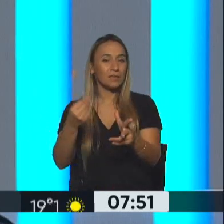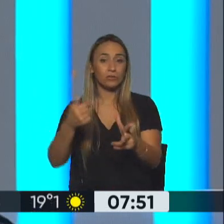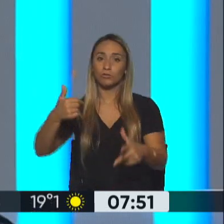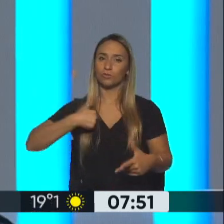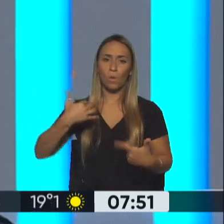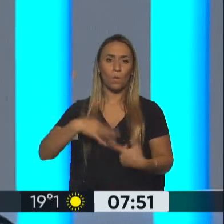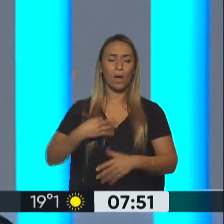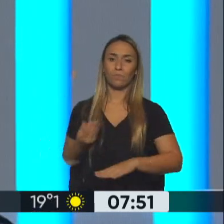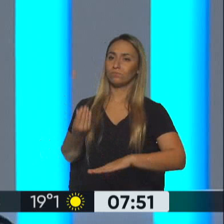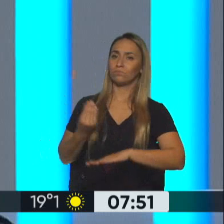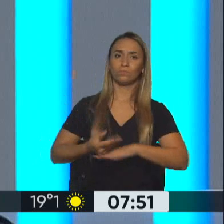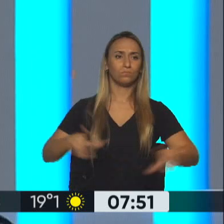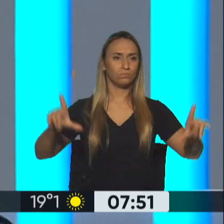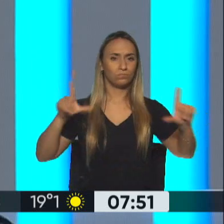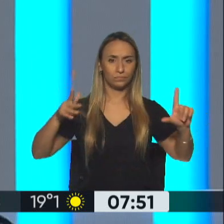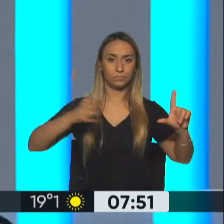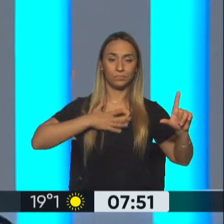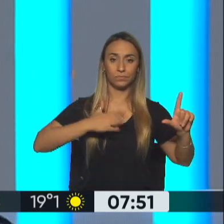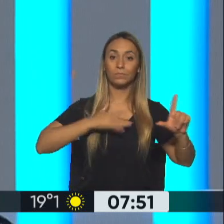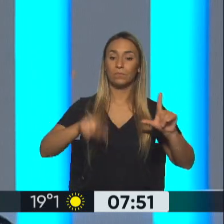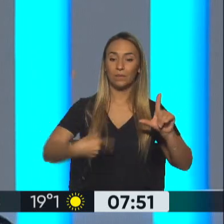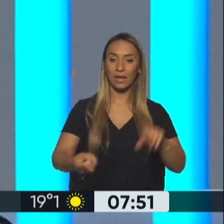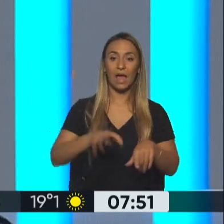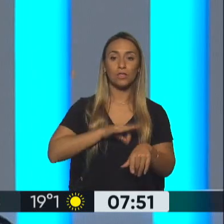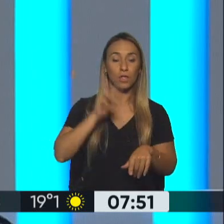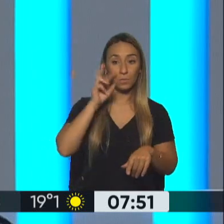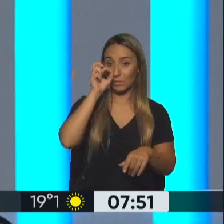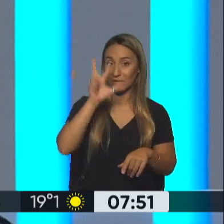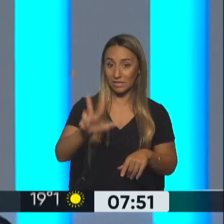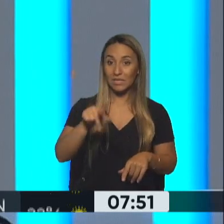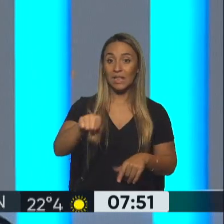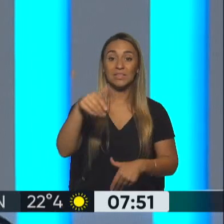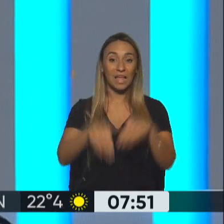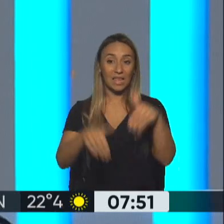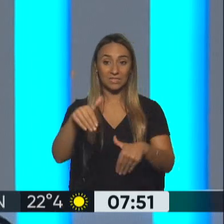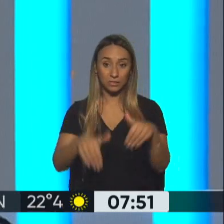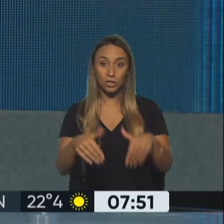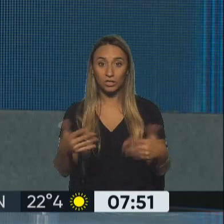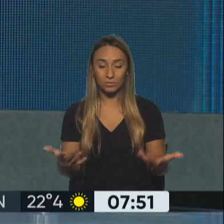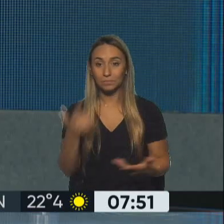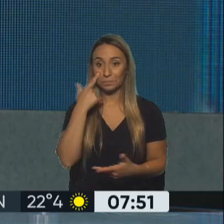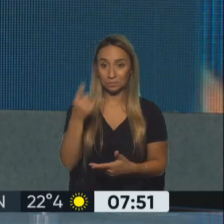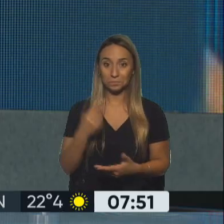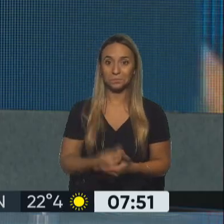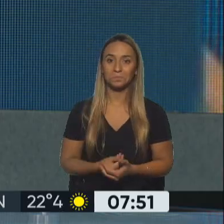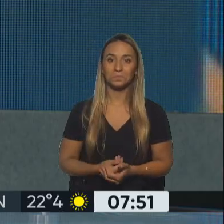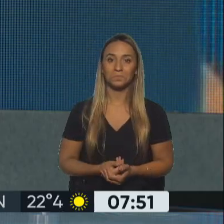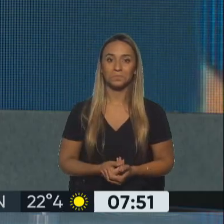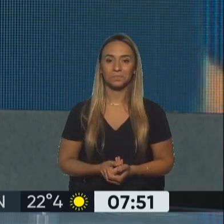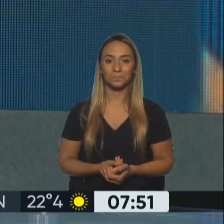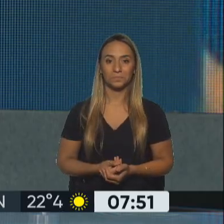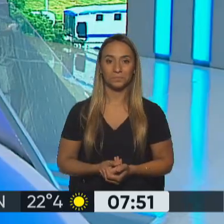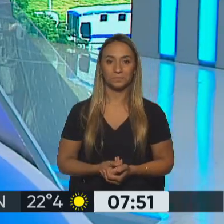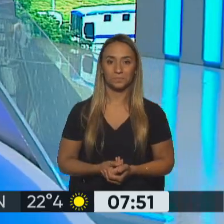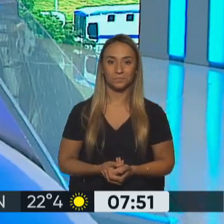poner al frente para ganar las elecciones en 2023. Claro, hablaba de la unidad en el frente de todos. Lo vemos, lo escuchamos y ya lo analizamos.